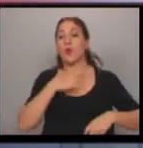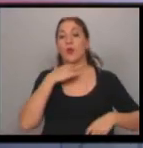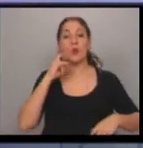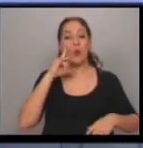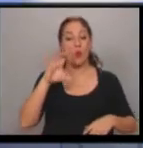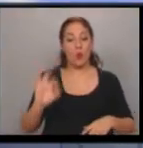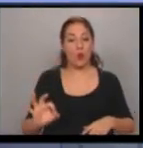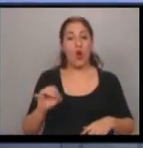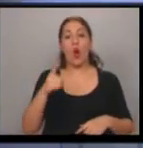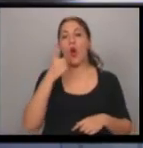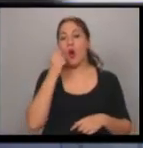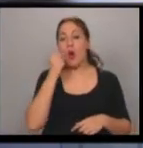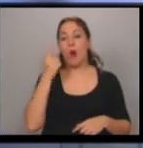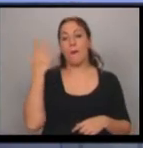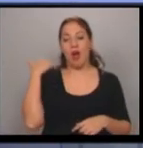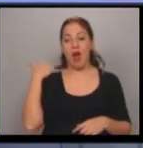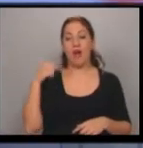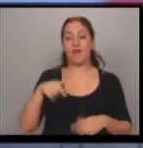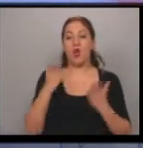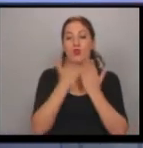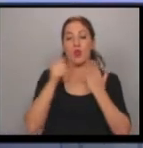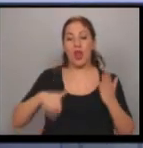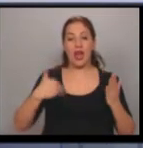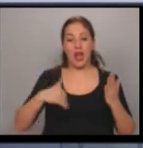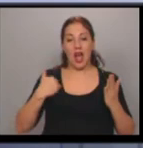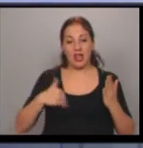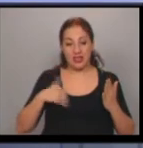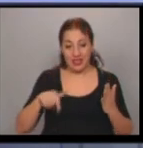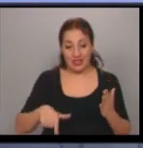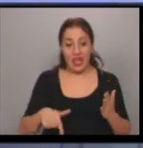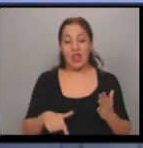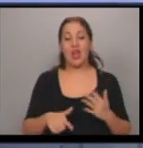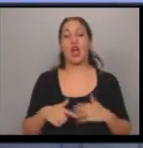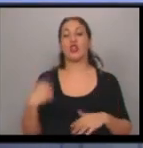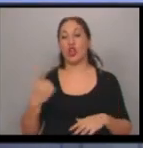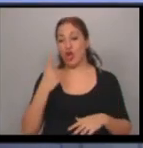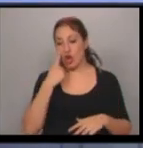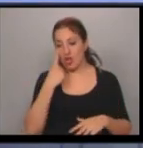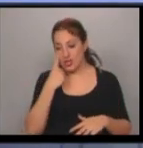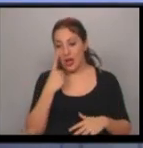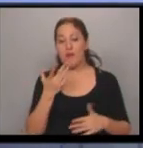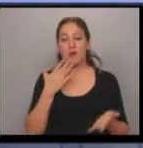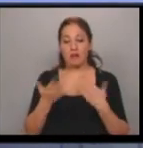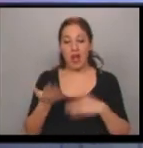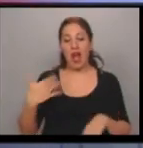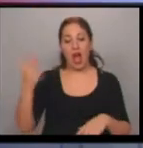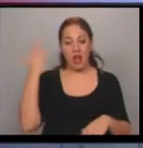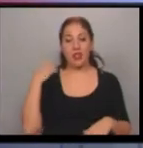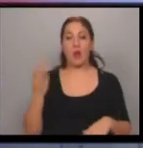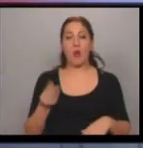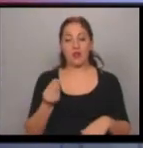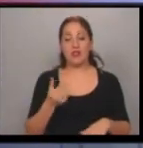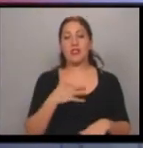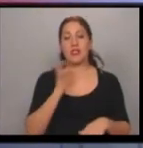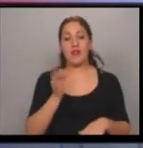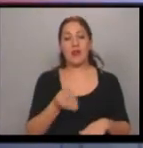que se formó en Argentina, estudió en Argentina, redentorista. Quienes lo conocemos y lo hemos tratado en distintas oportunidades, sabemos